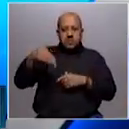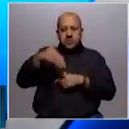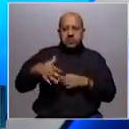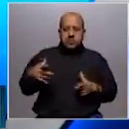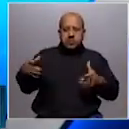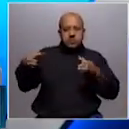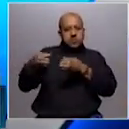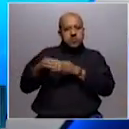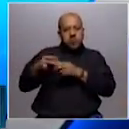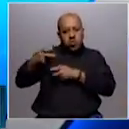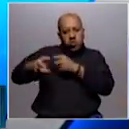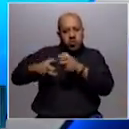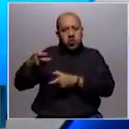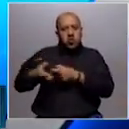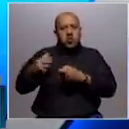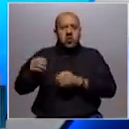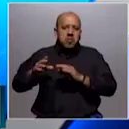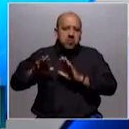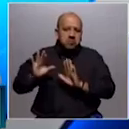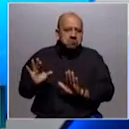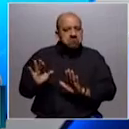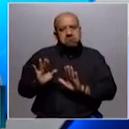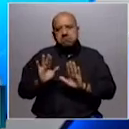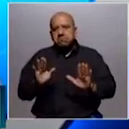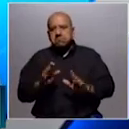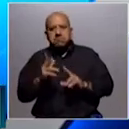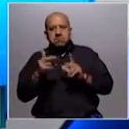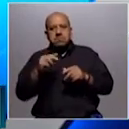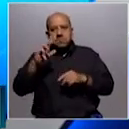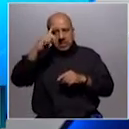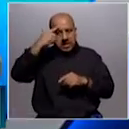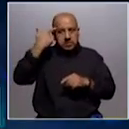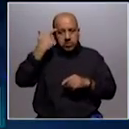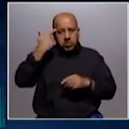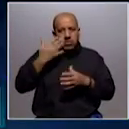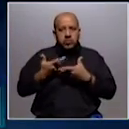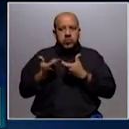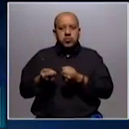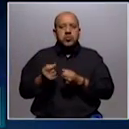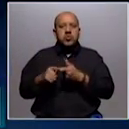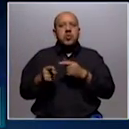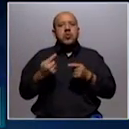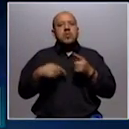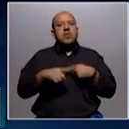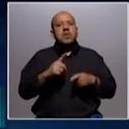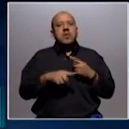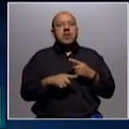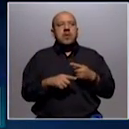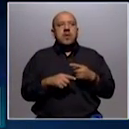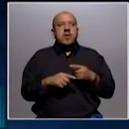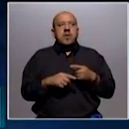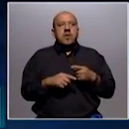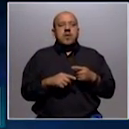redes se guardaron... ...para dar luego un impulso importante a la calle POU. Sin embargo, tuvo una mayor presencia sin tener